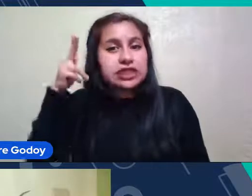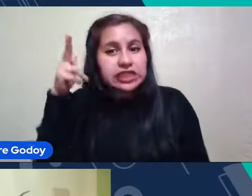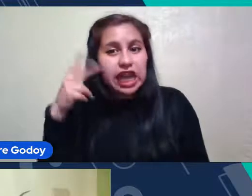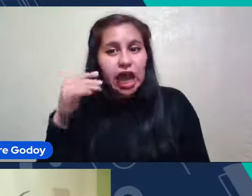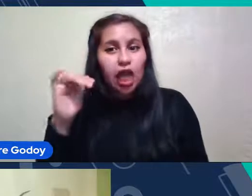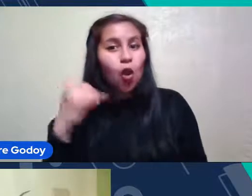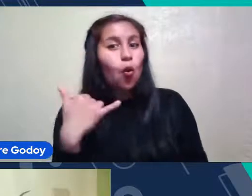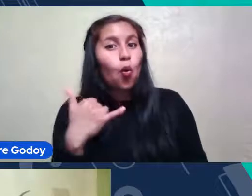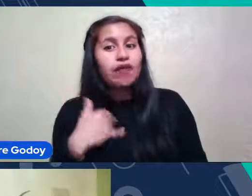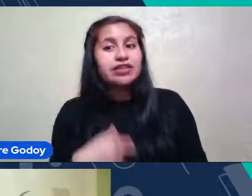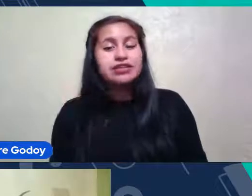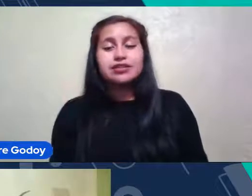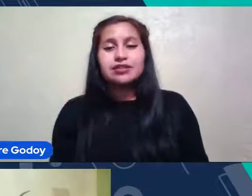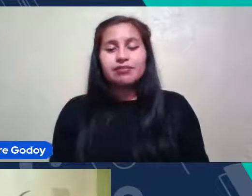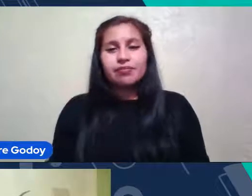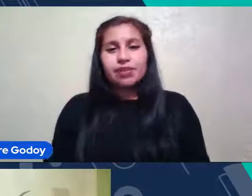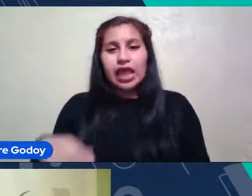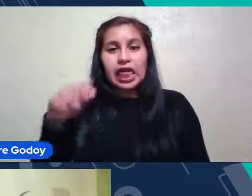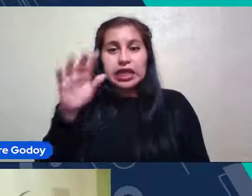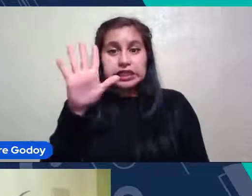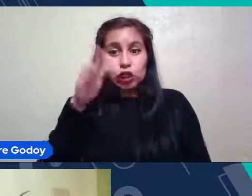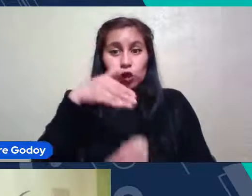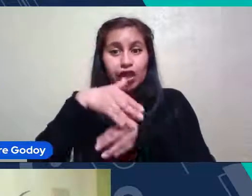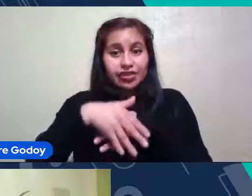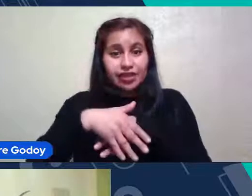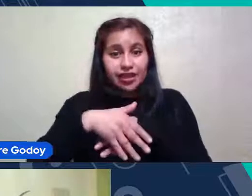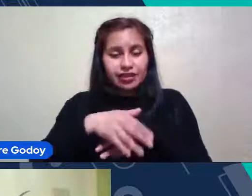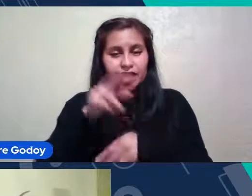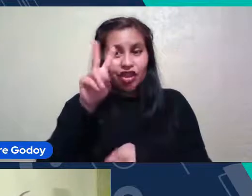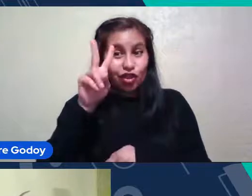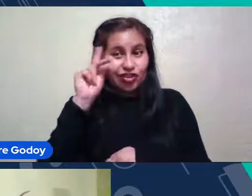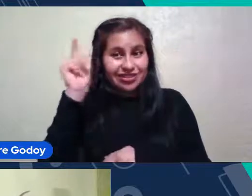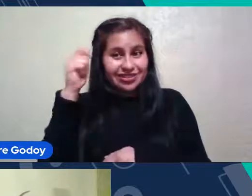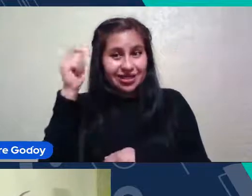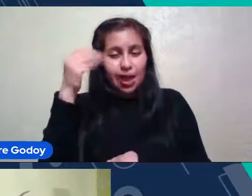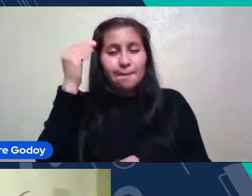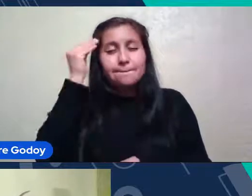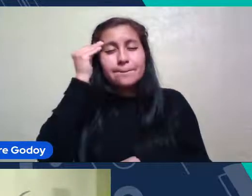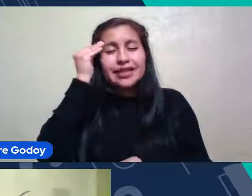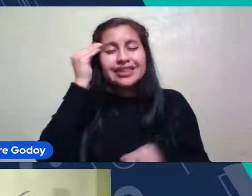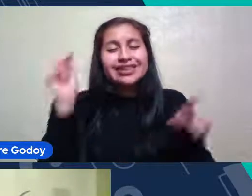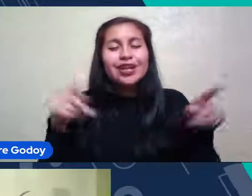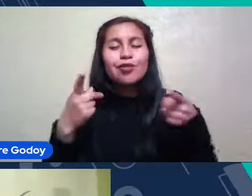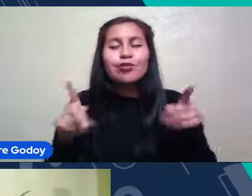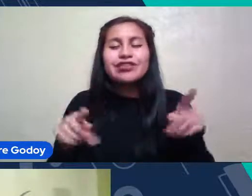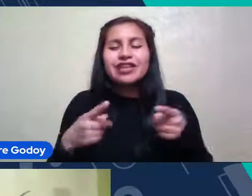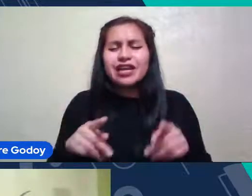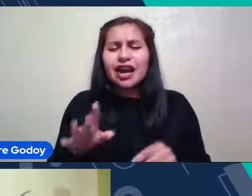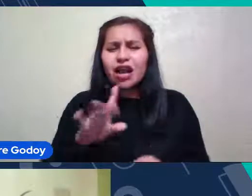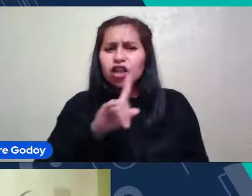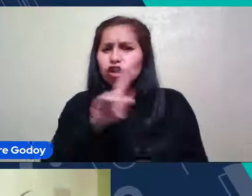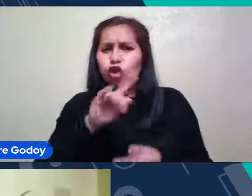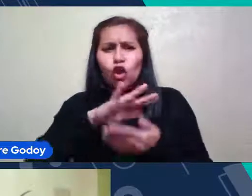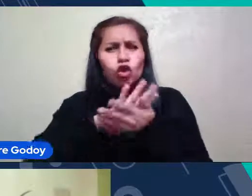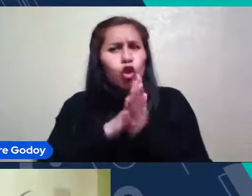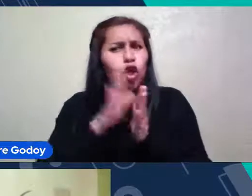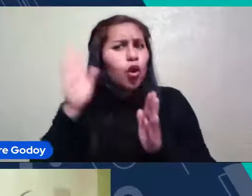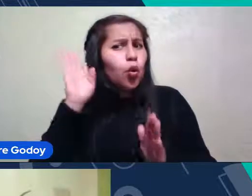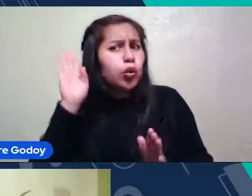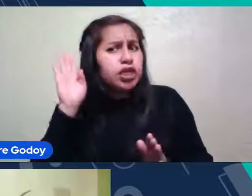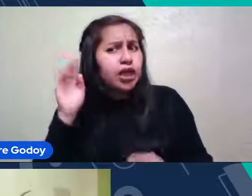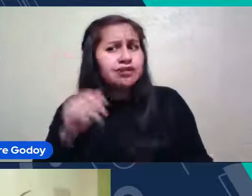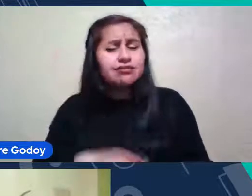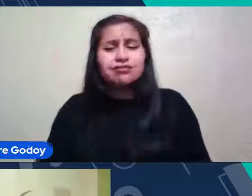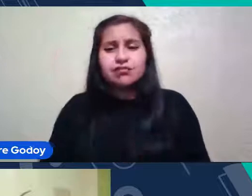Jueves A Las 17 Horas Jueves 2 De Septiembre La Mente Musical No Todo Lo Que Se Escucha Suena Con